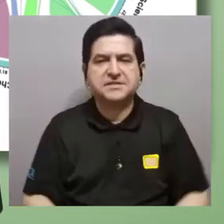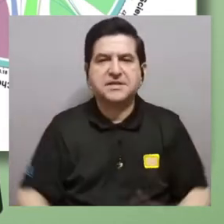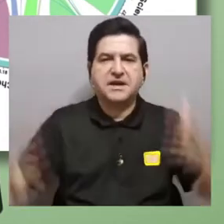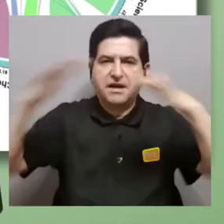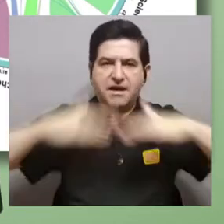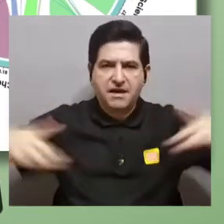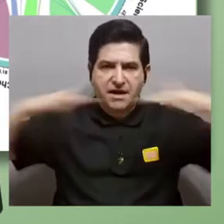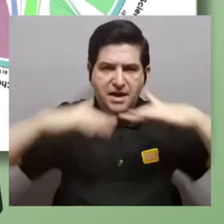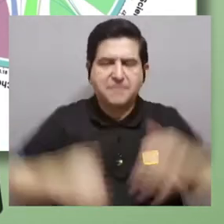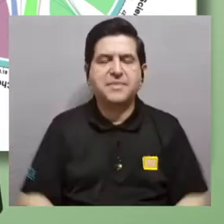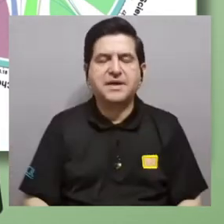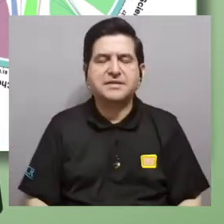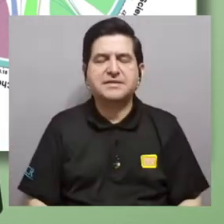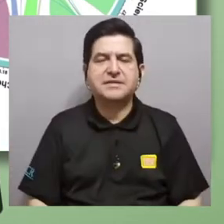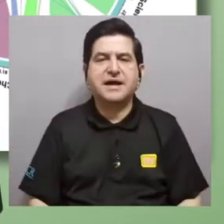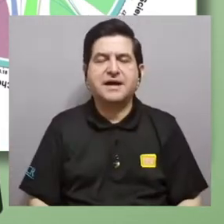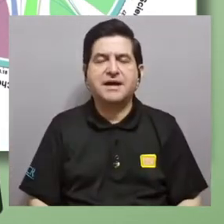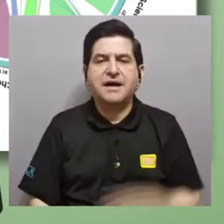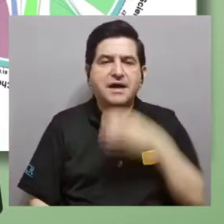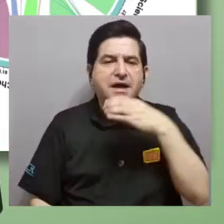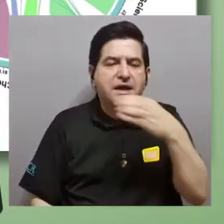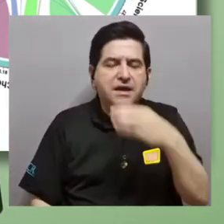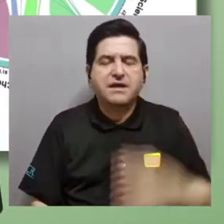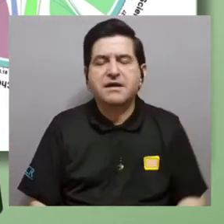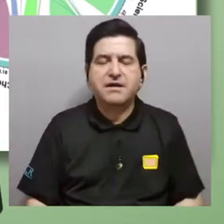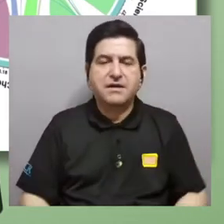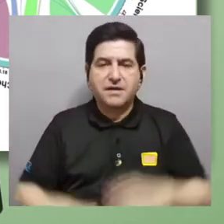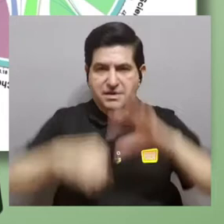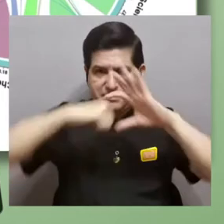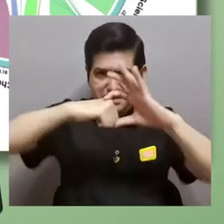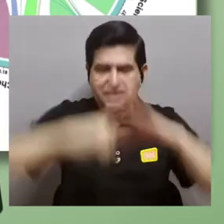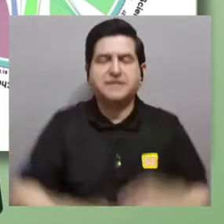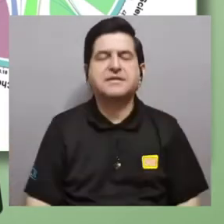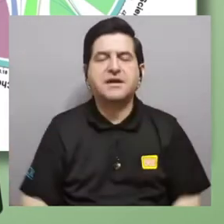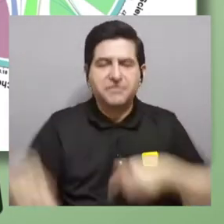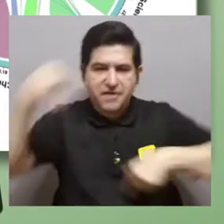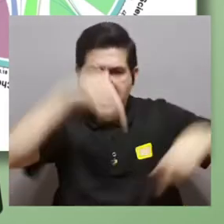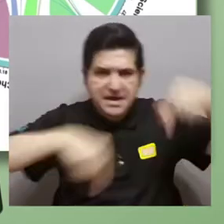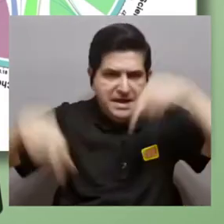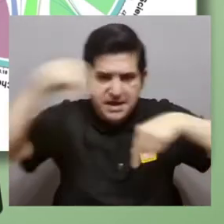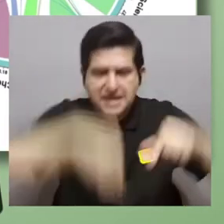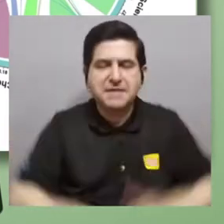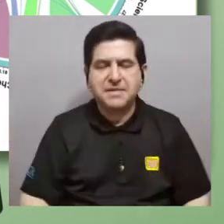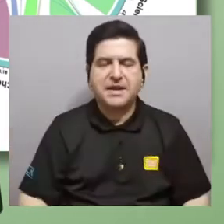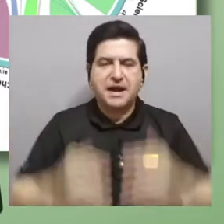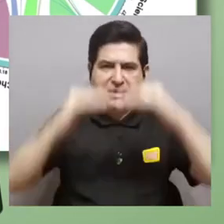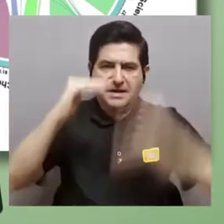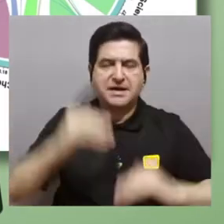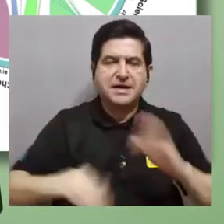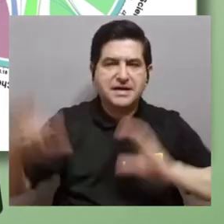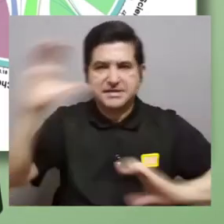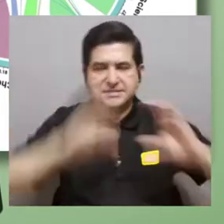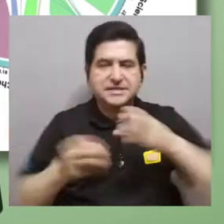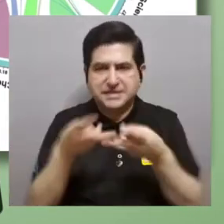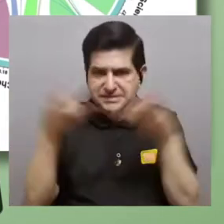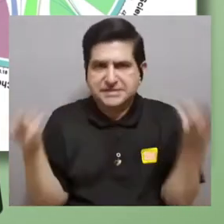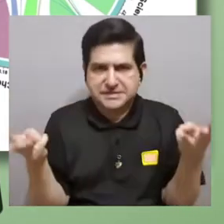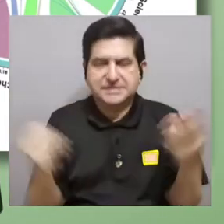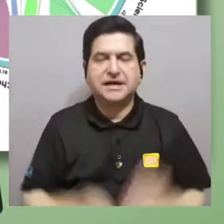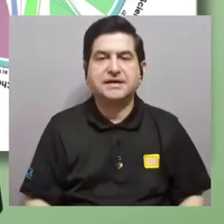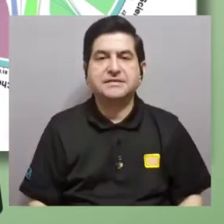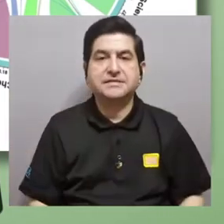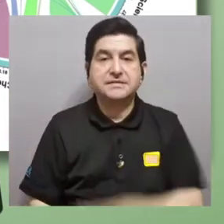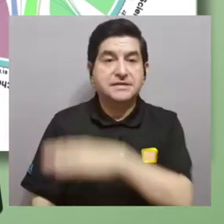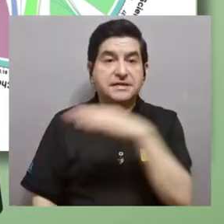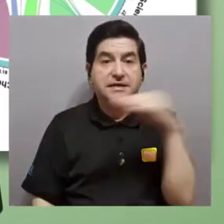física, ambiente y geotermia, ciencias de la vida, la química en la parte inferior, ciencias de los